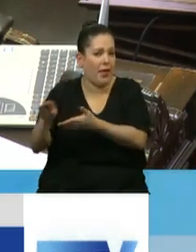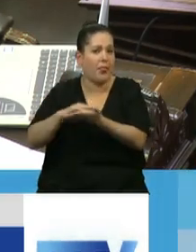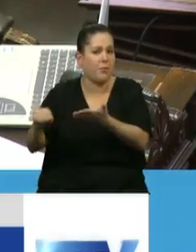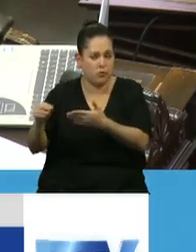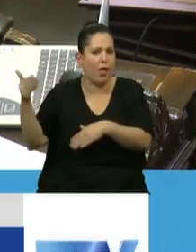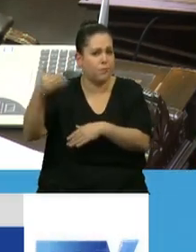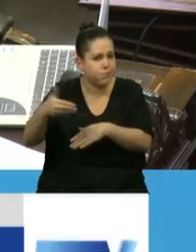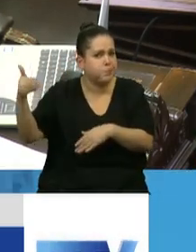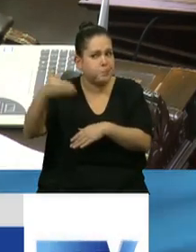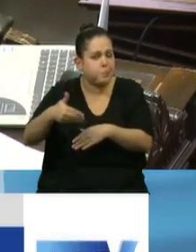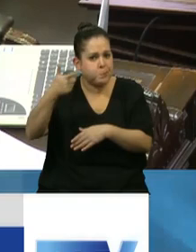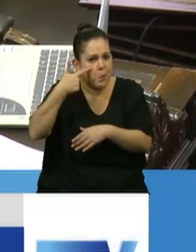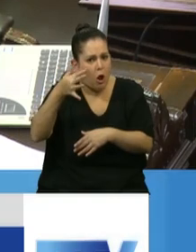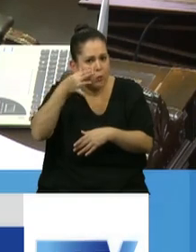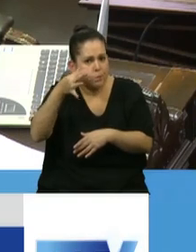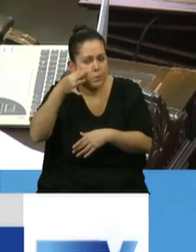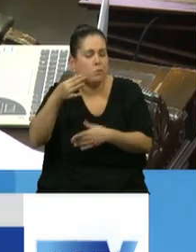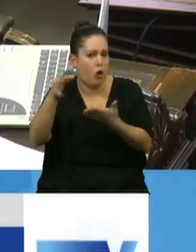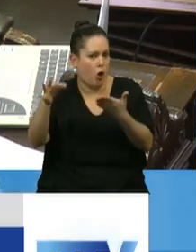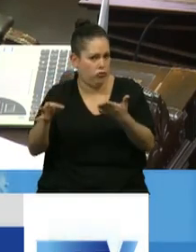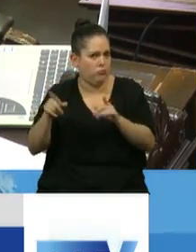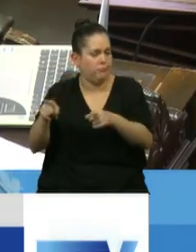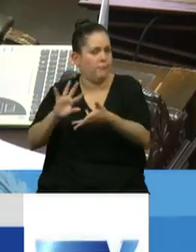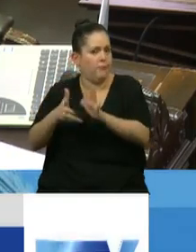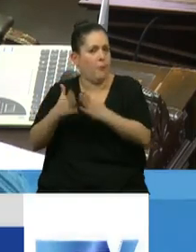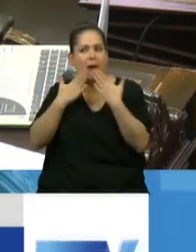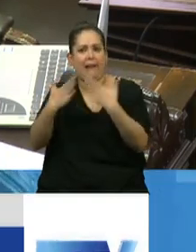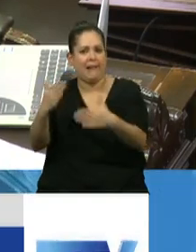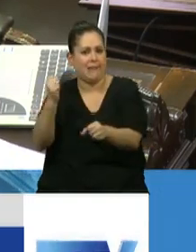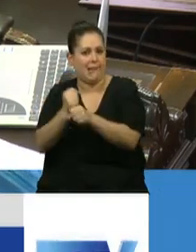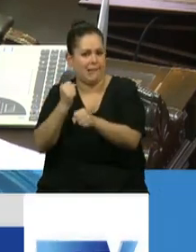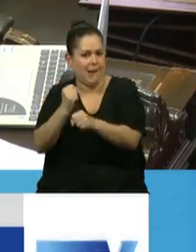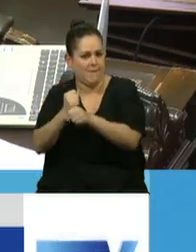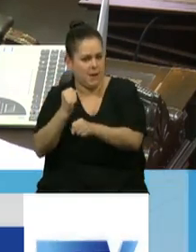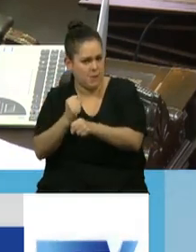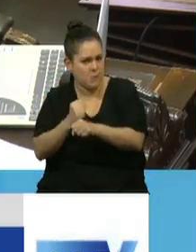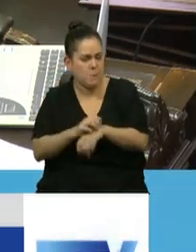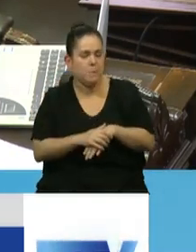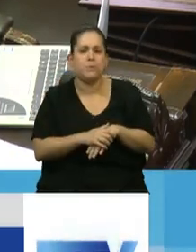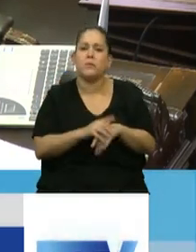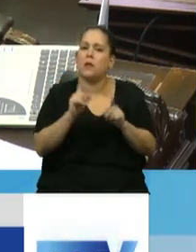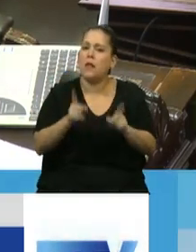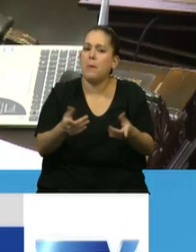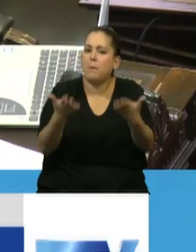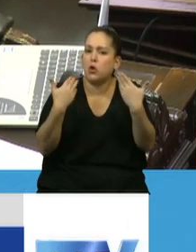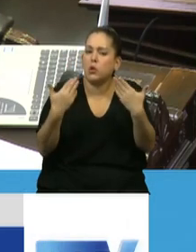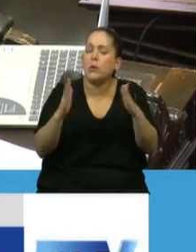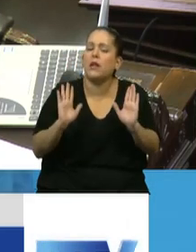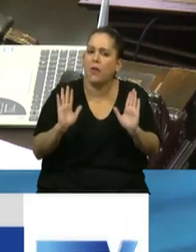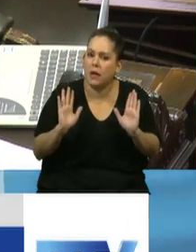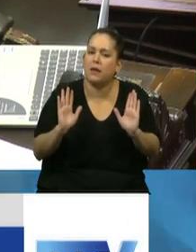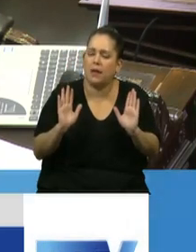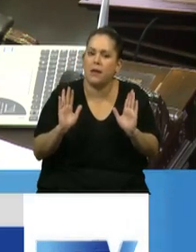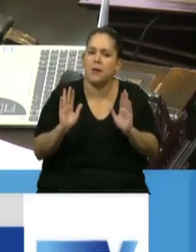casa. Así que agradecerle el trabajo y esta posibilidad que nos permita